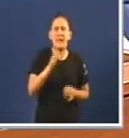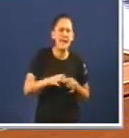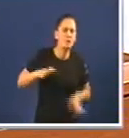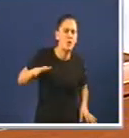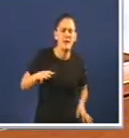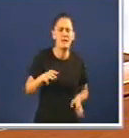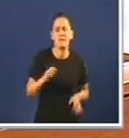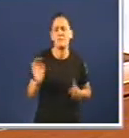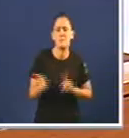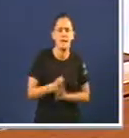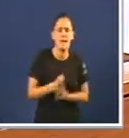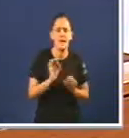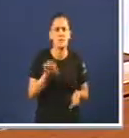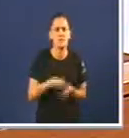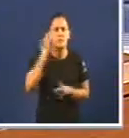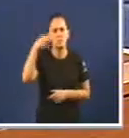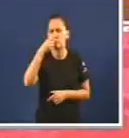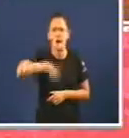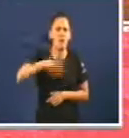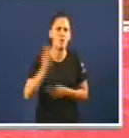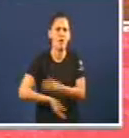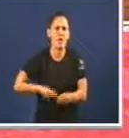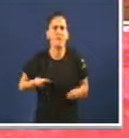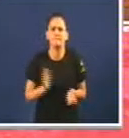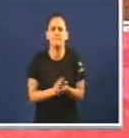Popular foi a cidade da cultura. Non me cabe ninguna dúbida.